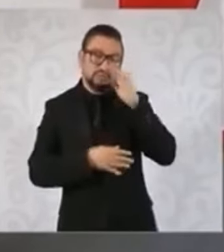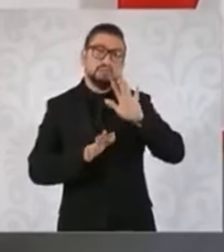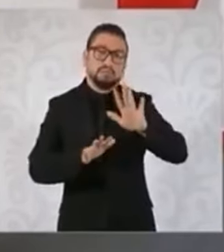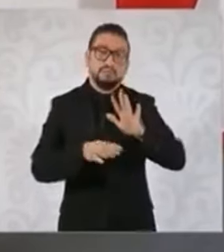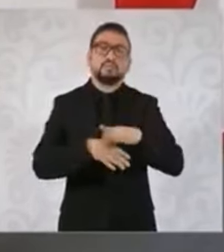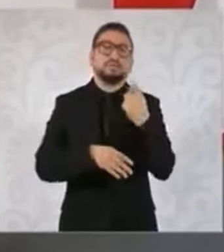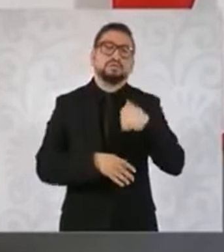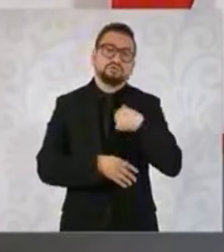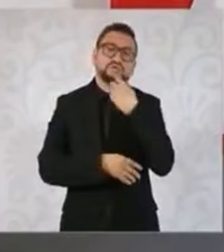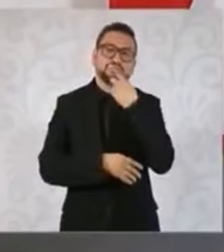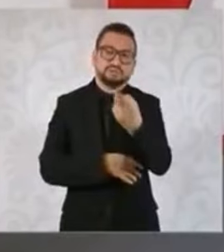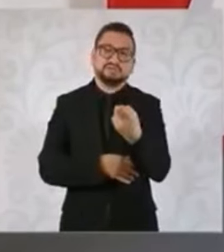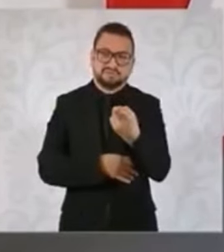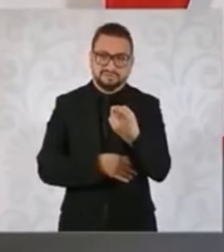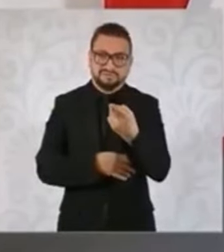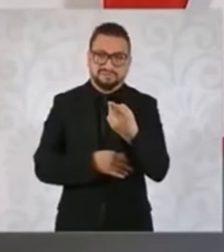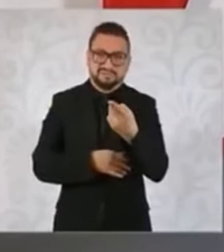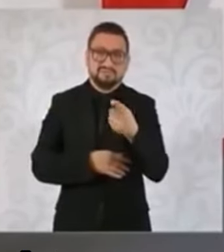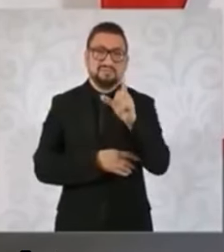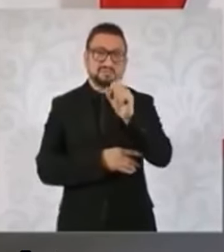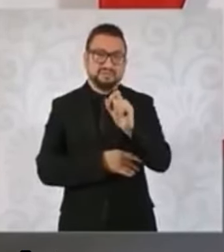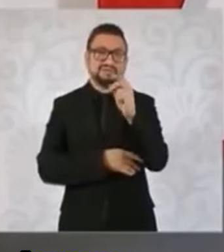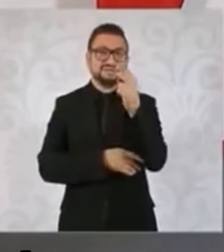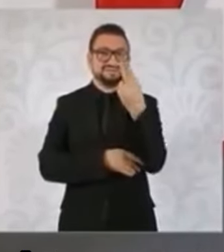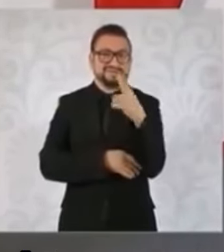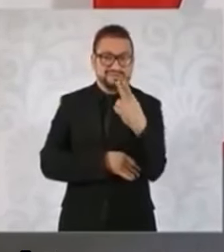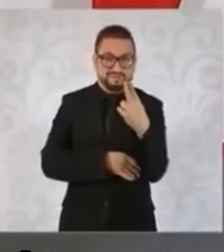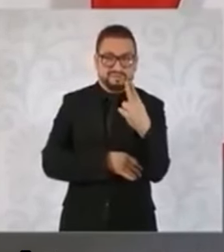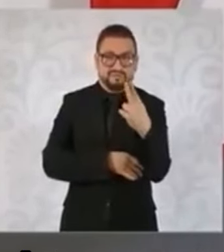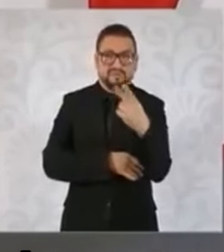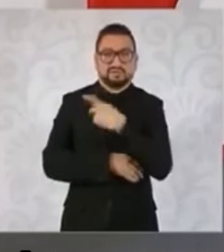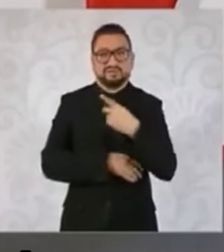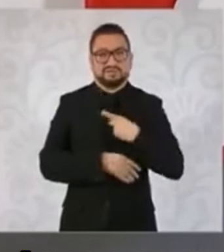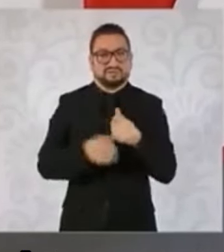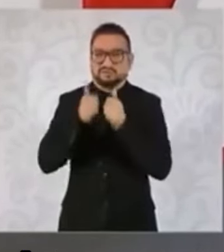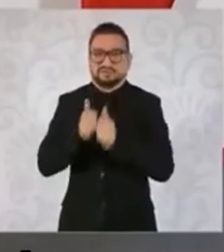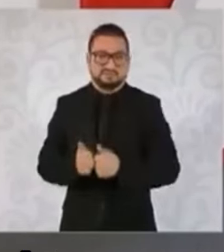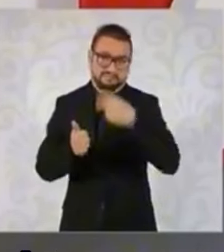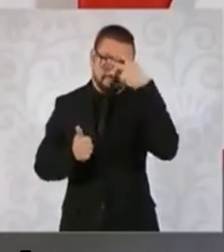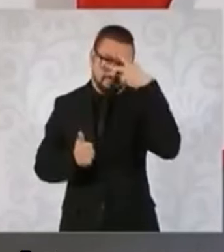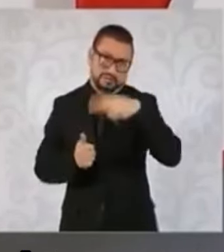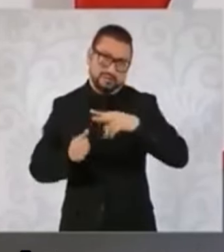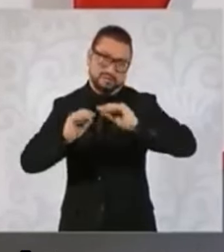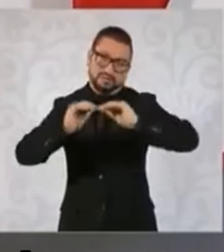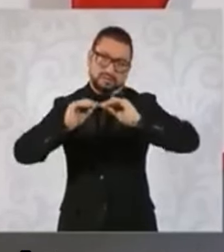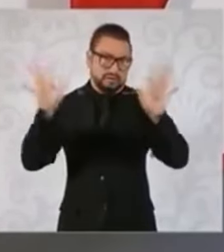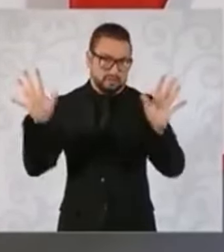es el 20 de noviembre, tengo que estar en México, por obvias razones.